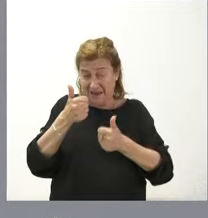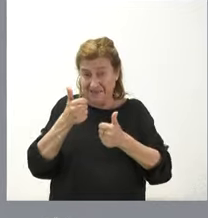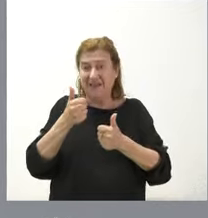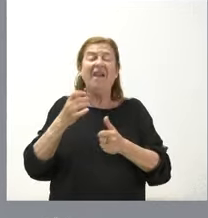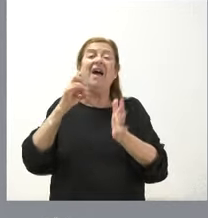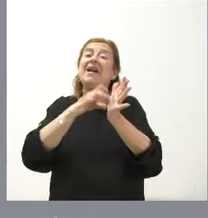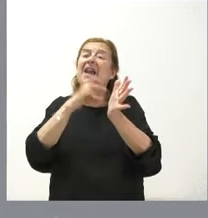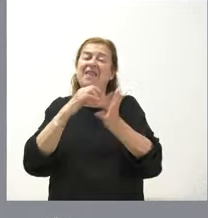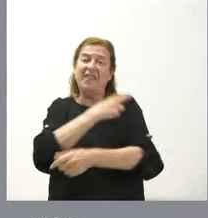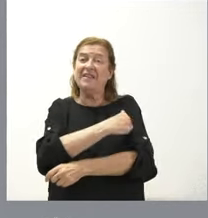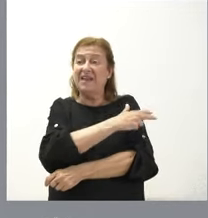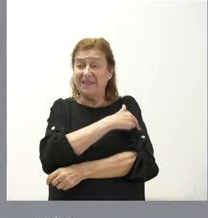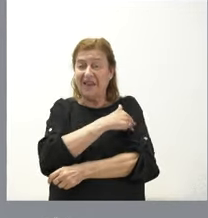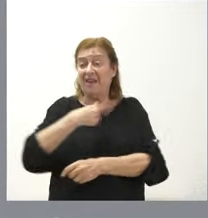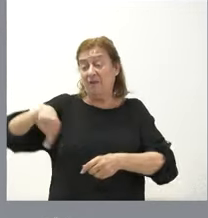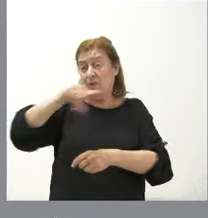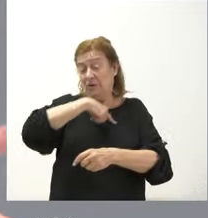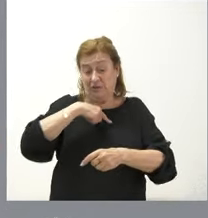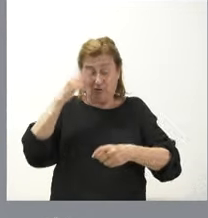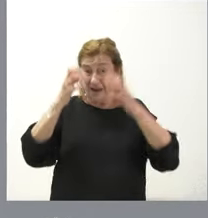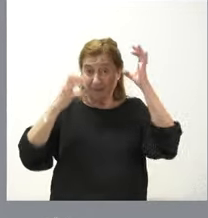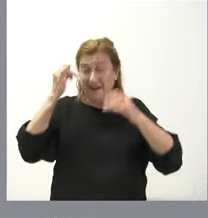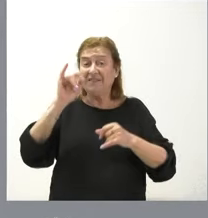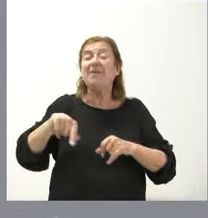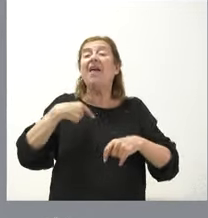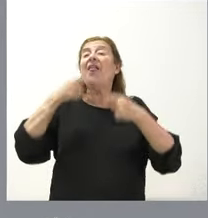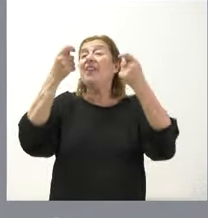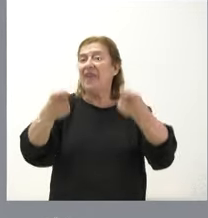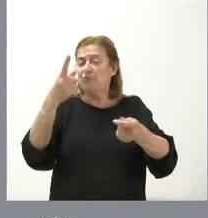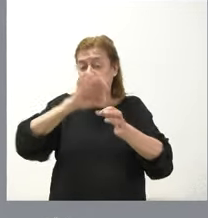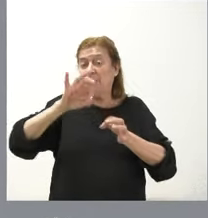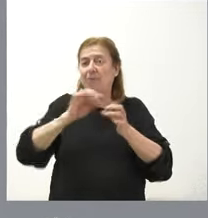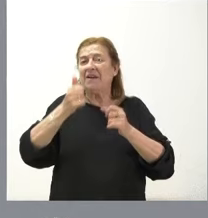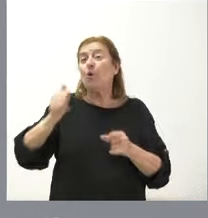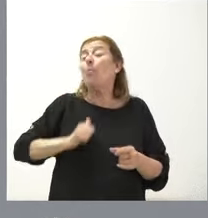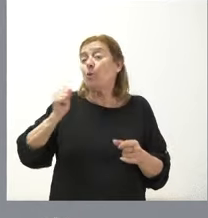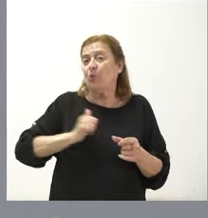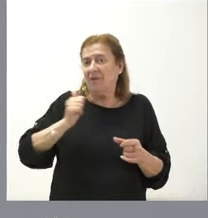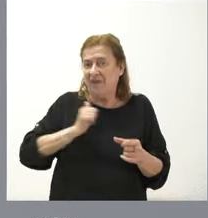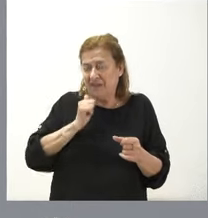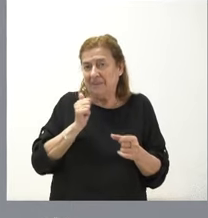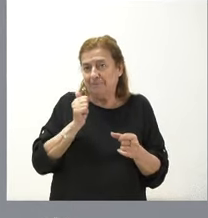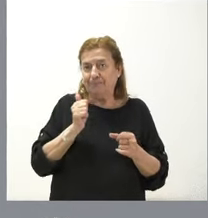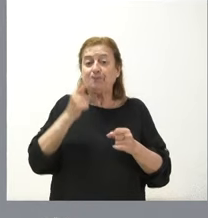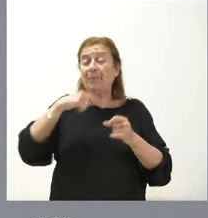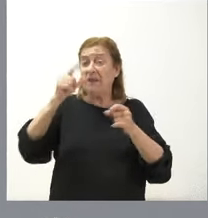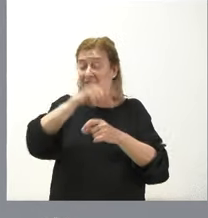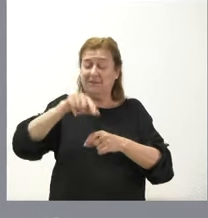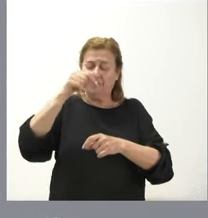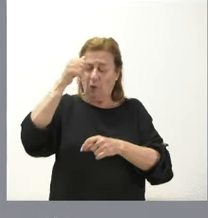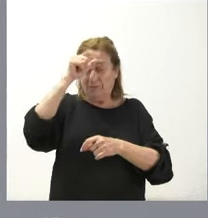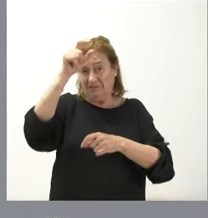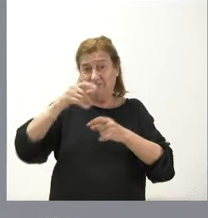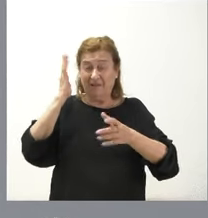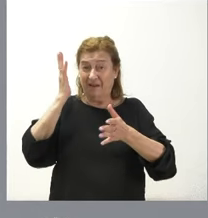calidad sanitaria de nuestra cabaña y también dar un servicio y más oportunidades y más facilidades a los ganaderos de Castilla y León.